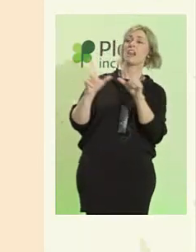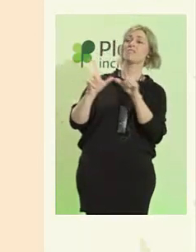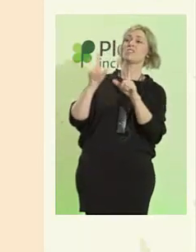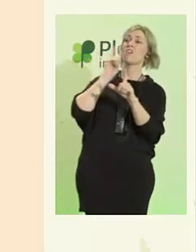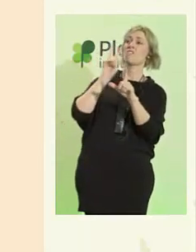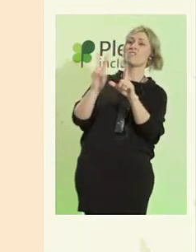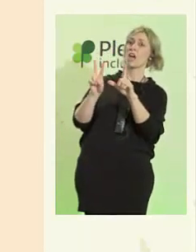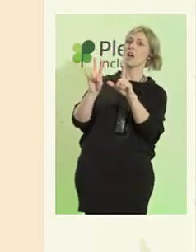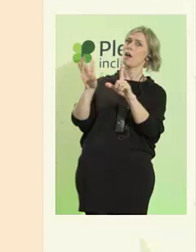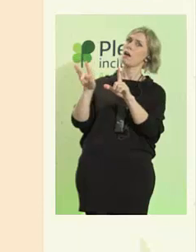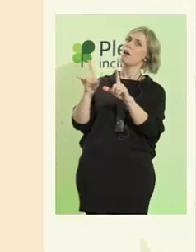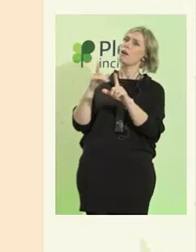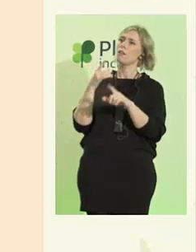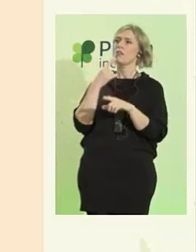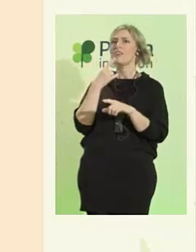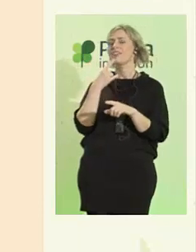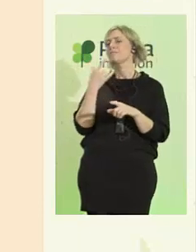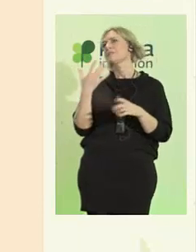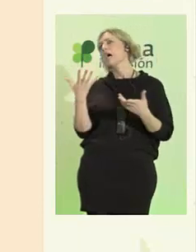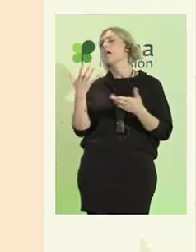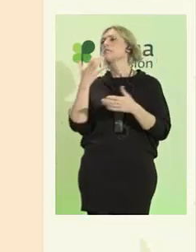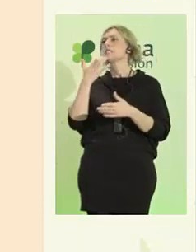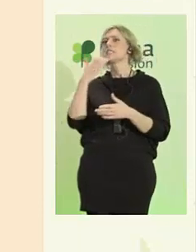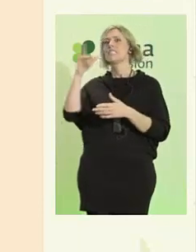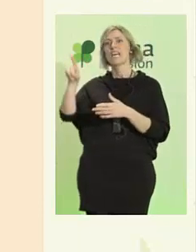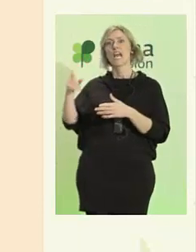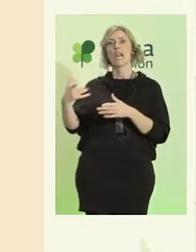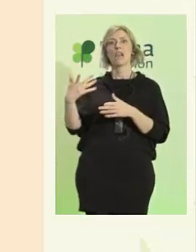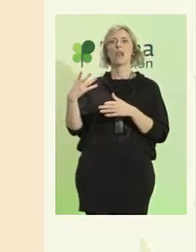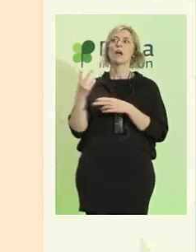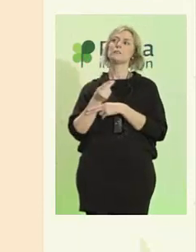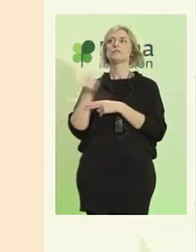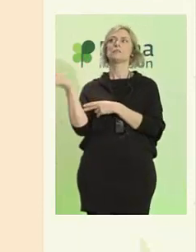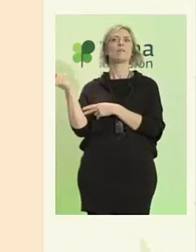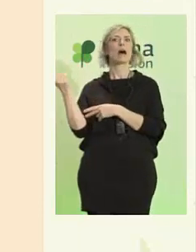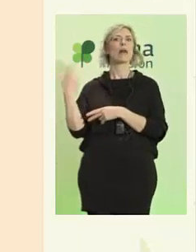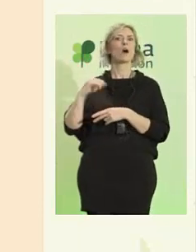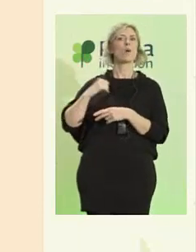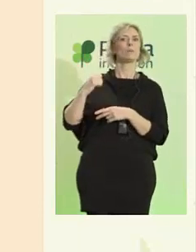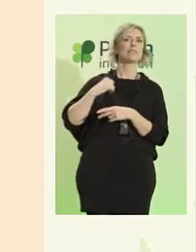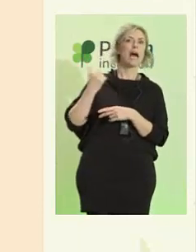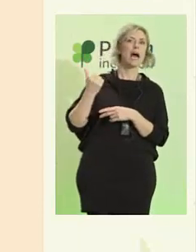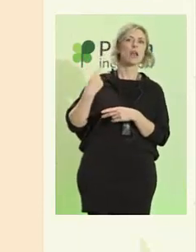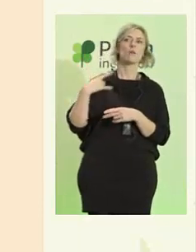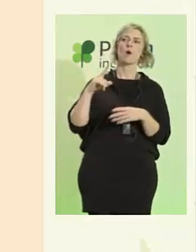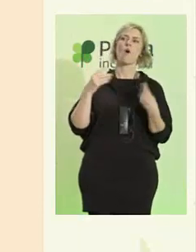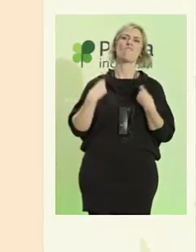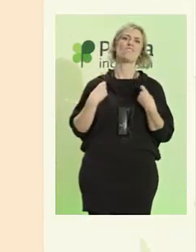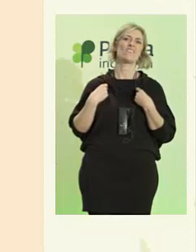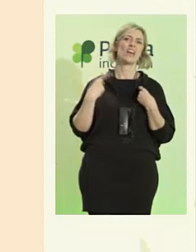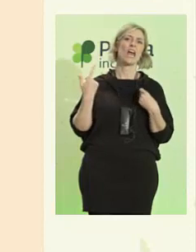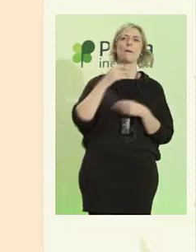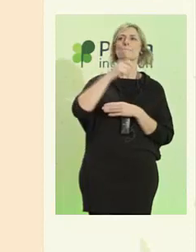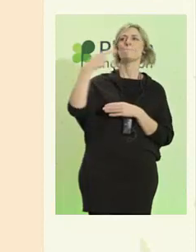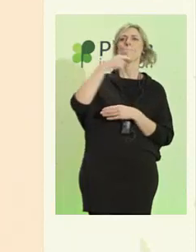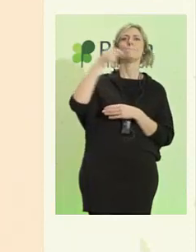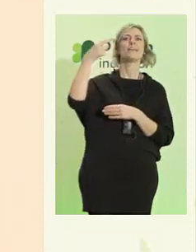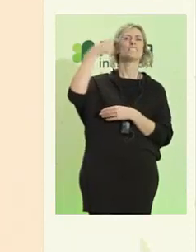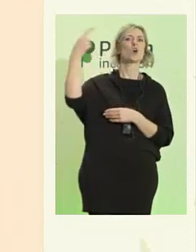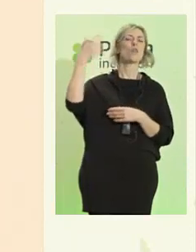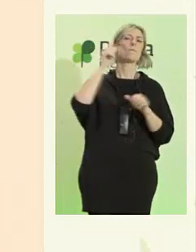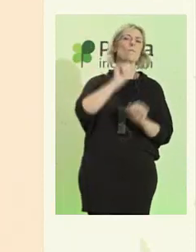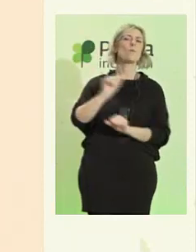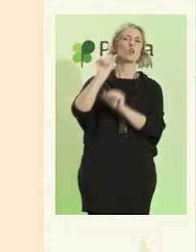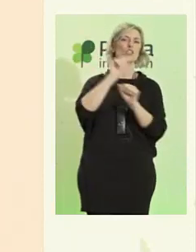de esa institución, seguramente iba a vivir en una parte deprimida de Glasgow, en pisos de protección oficial.